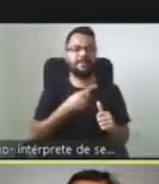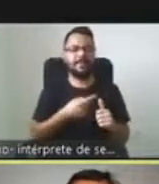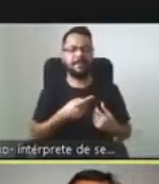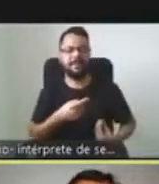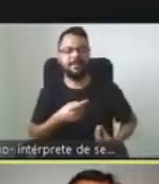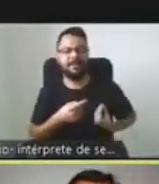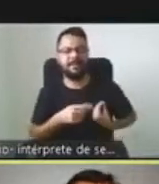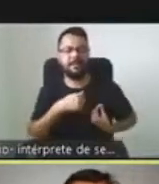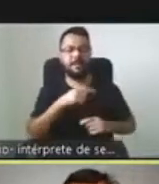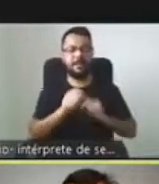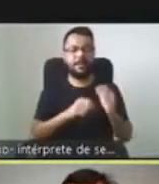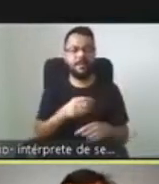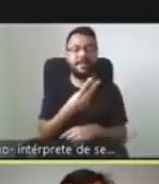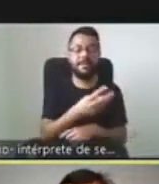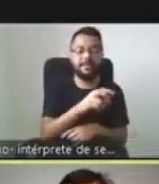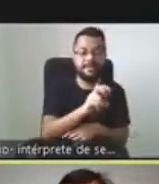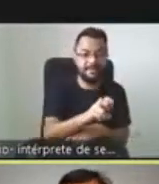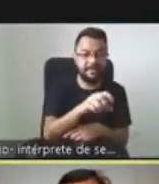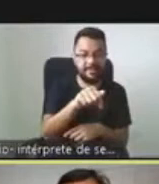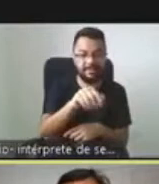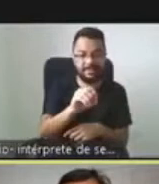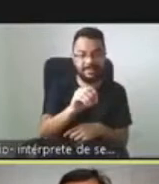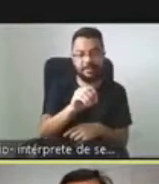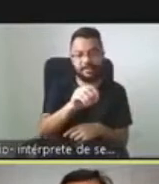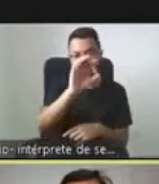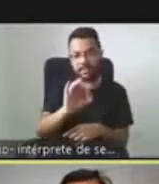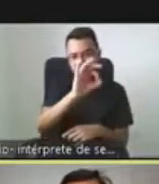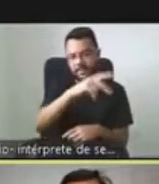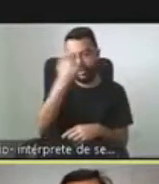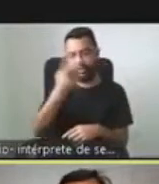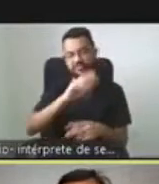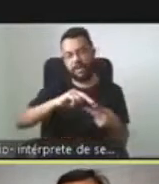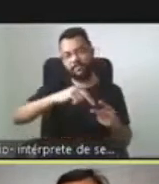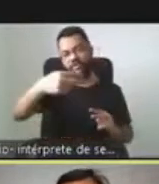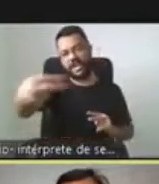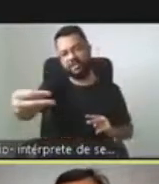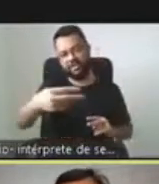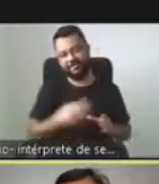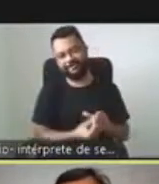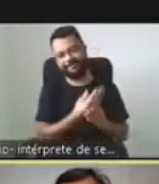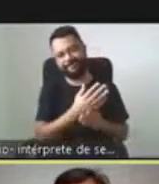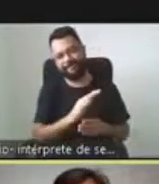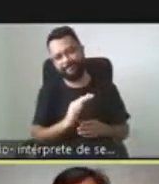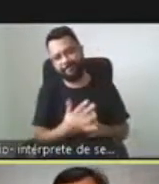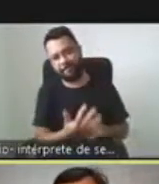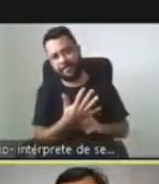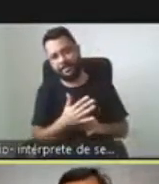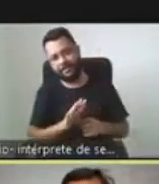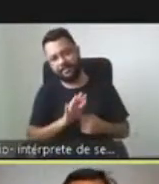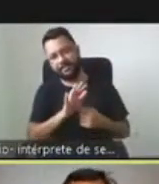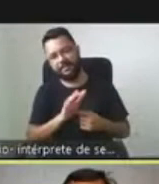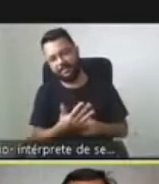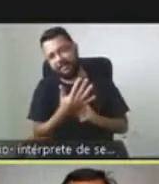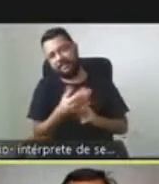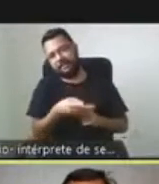35 por ciento de las muertes por enfermedades raras, perdón, en el primer año de vida se debe justamente